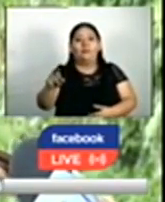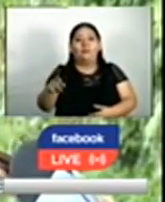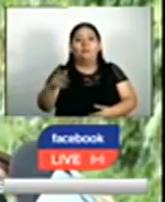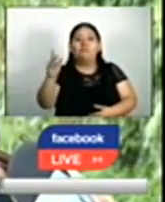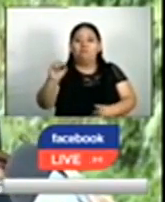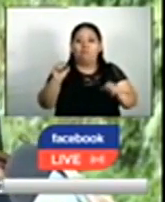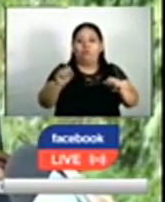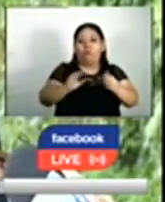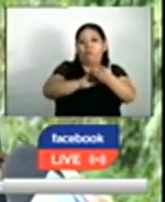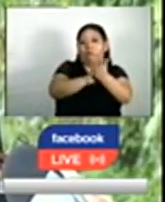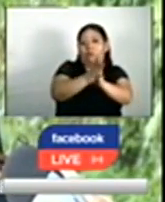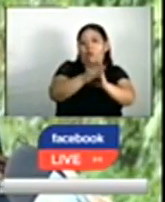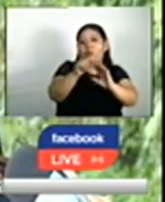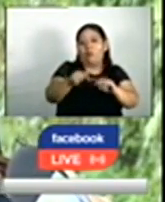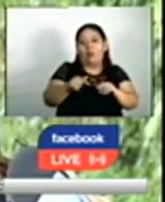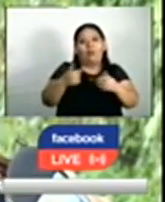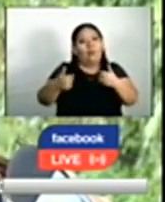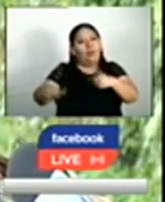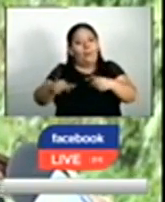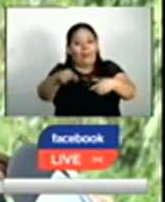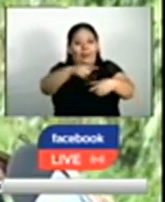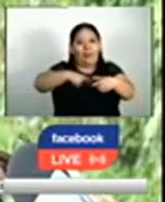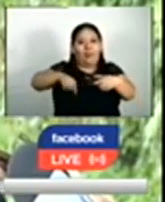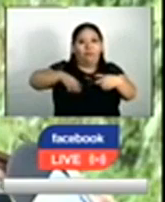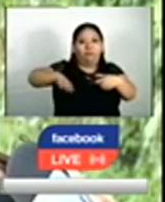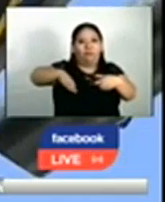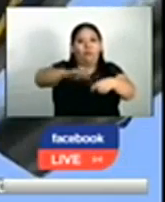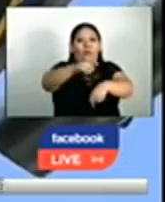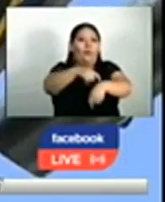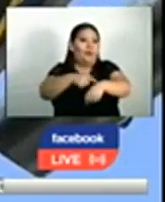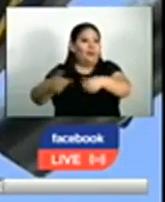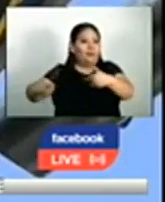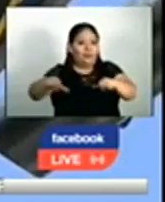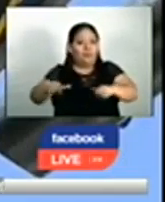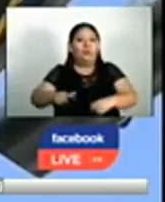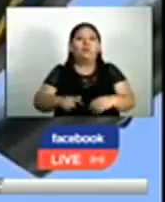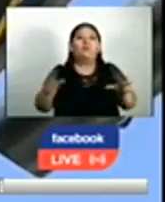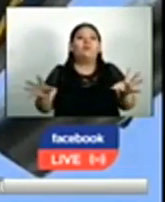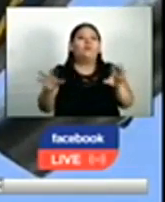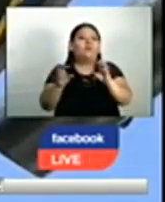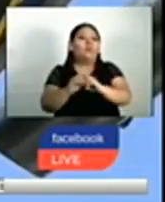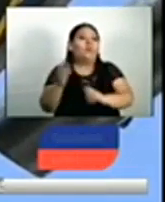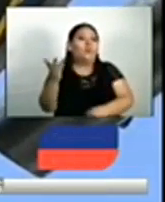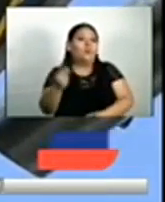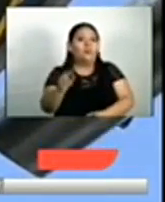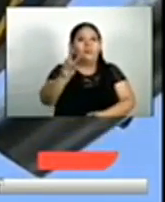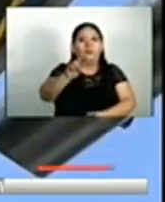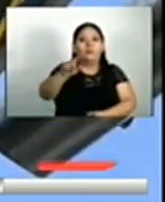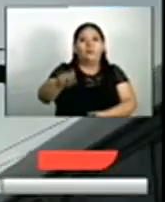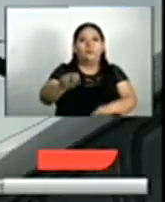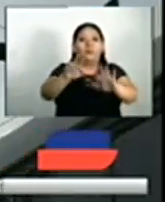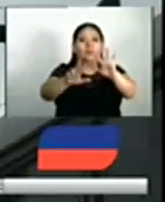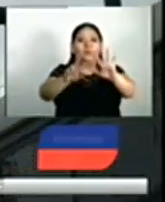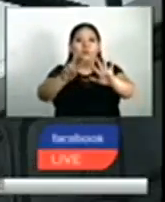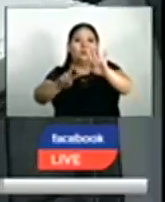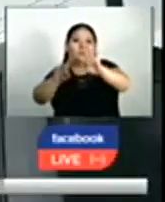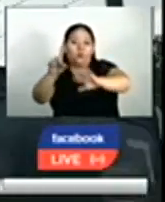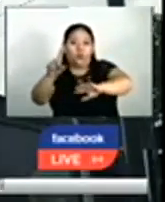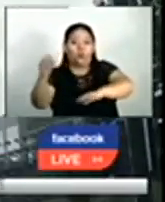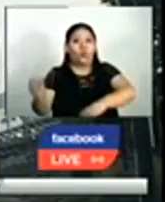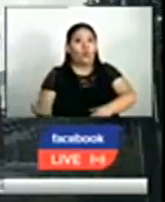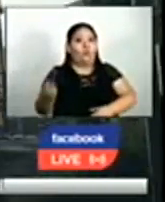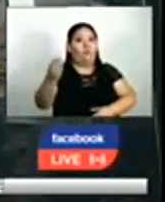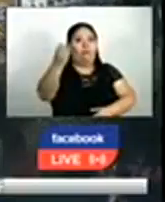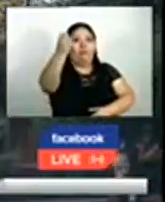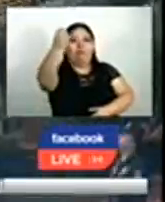flujo específico de vehículos que se tiene a una hora determinada. En total, se colocarán 2.871 semáforos